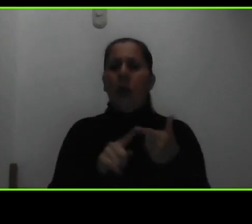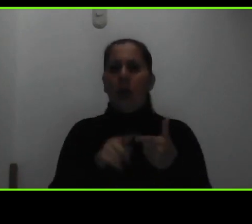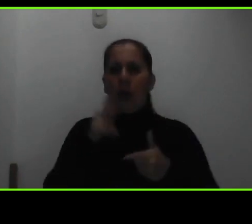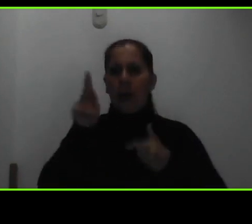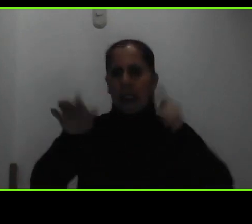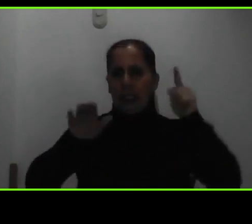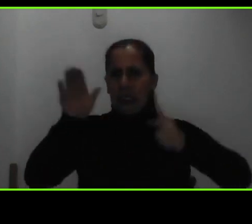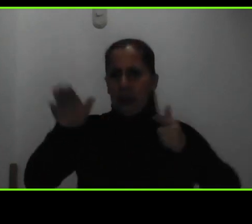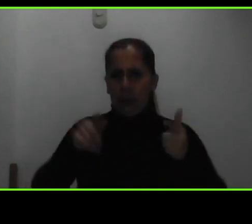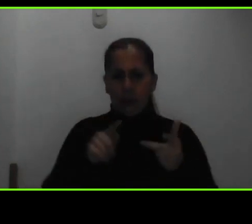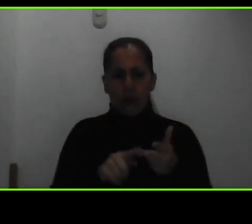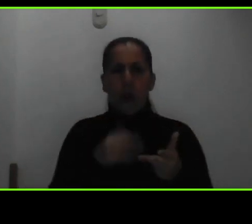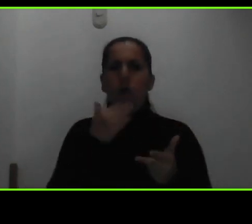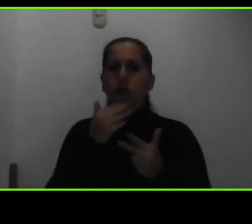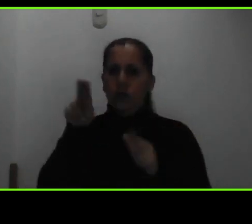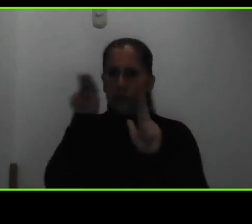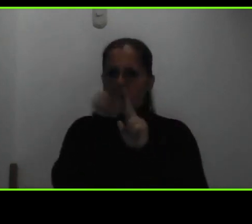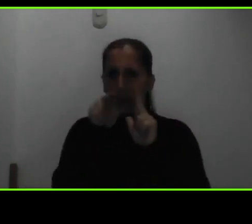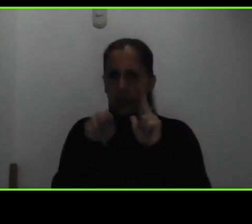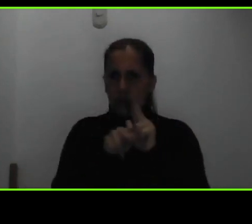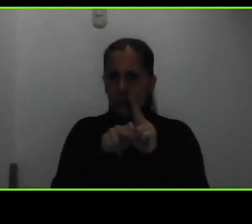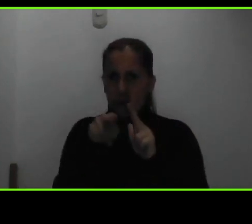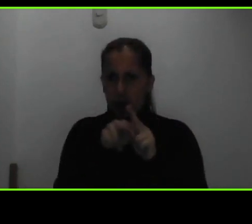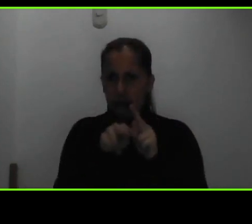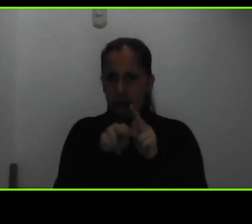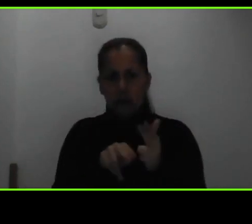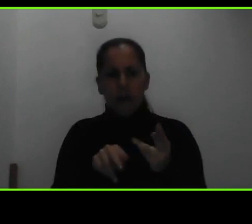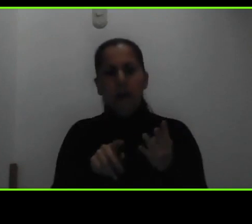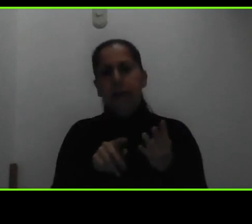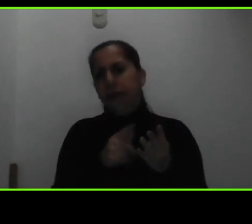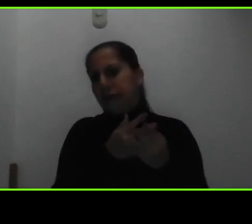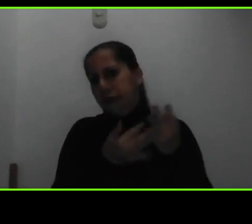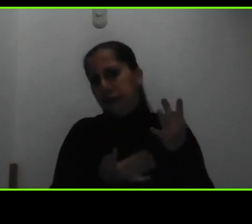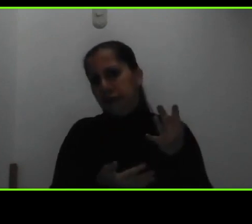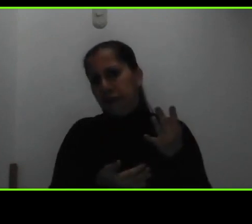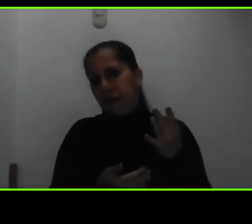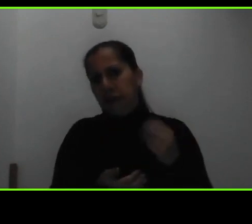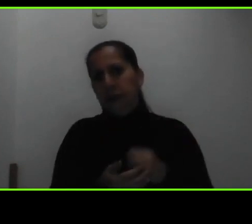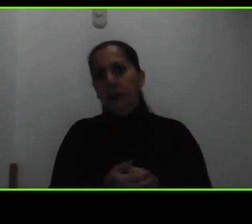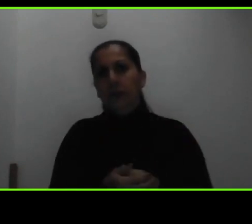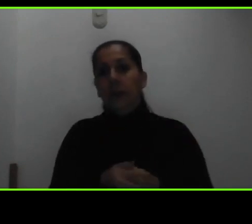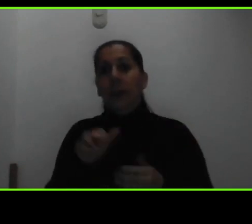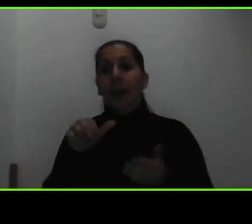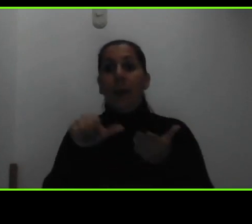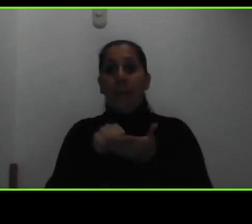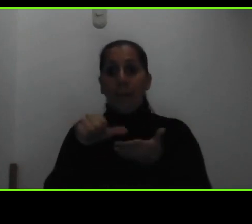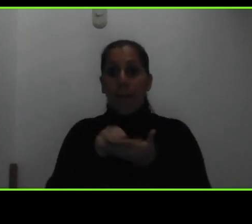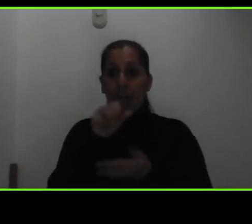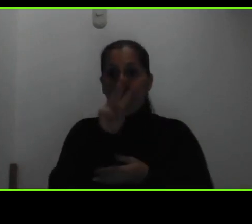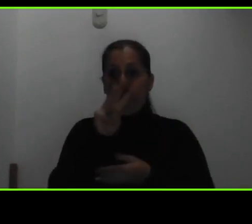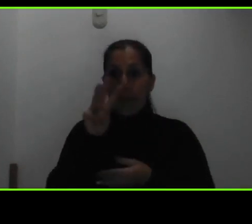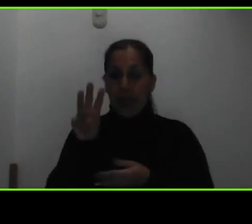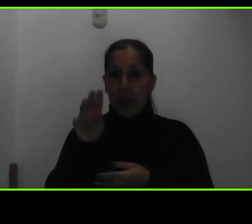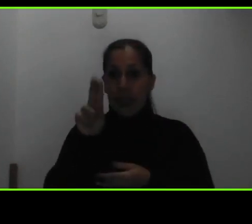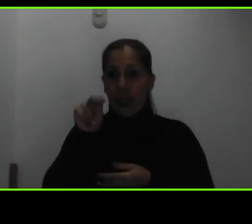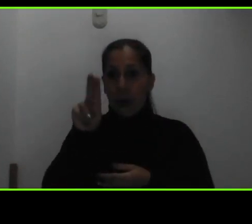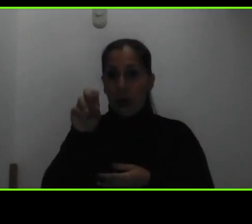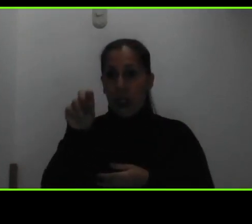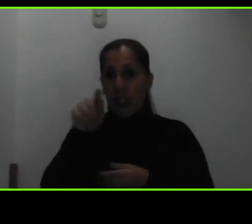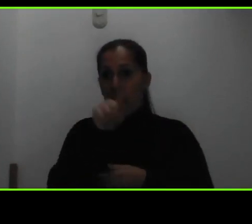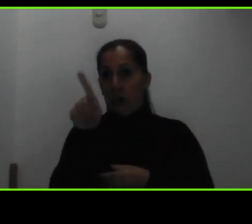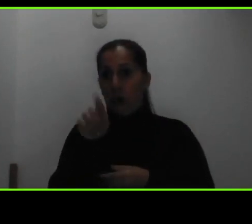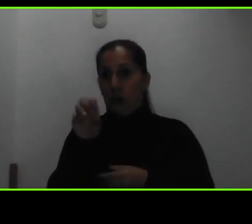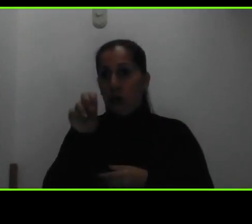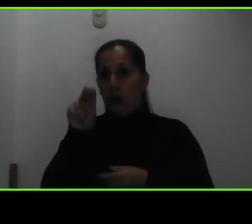el buen rendimiento académico eso igual en la página de la UNED en zona U en la parte inferior